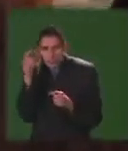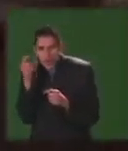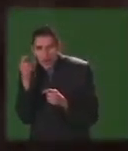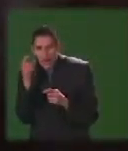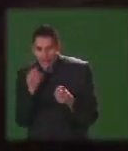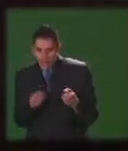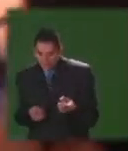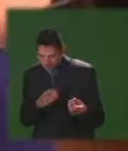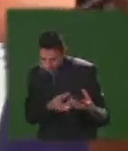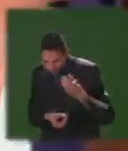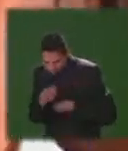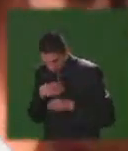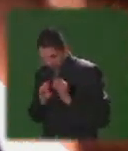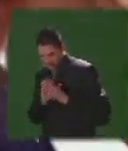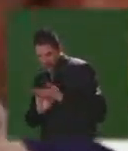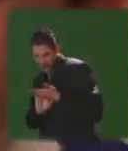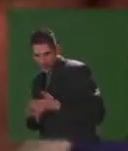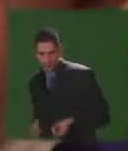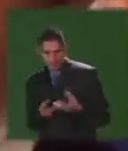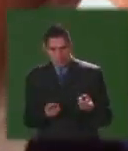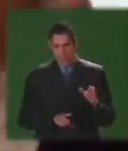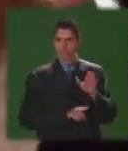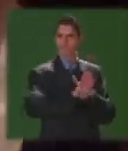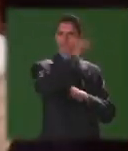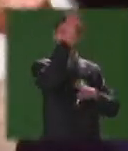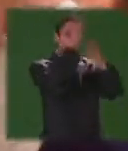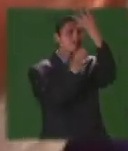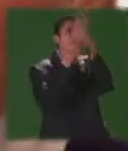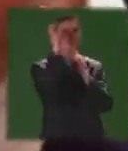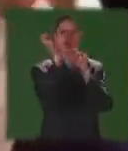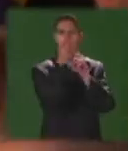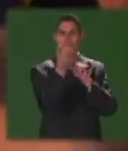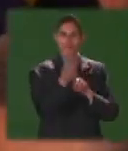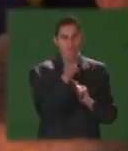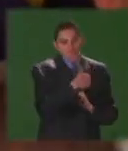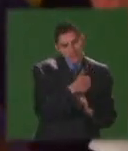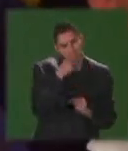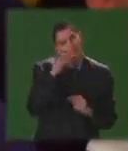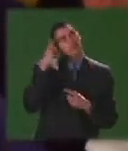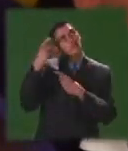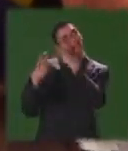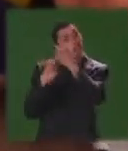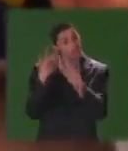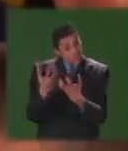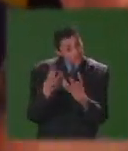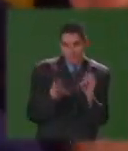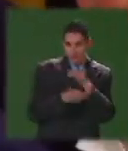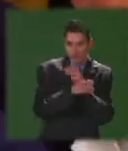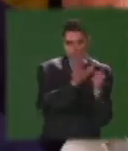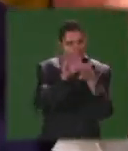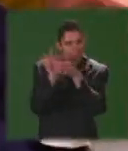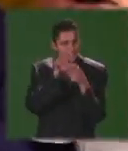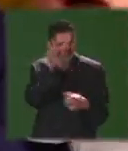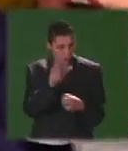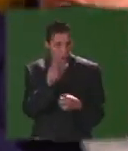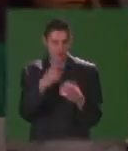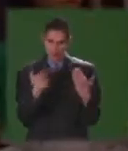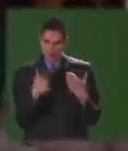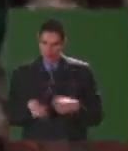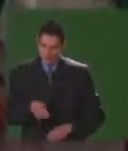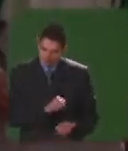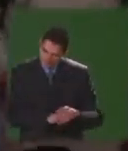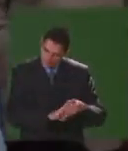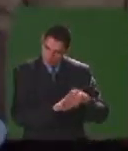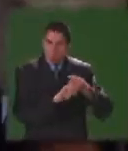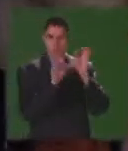darle vida y movimiento a sus deseos los sueños que tienen para sí mismos y para los demás en cada jornada de